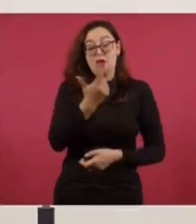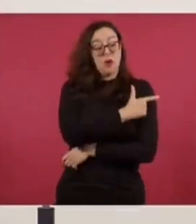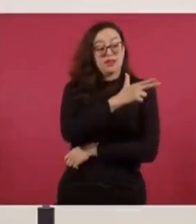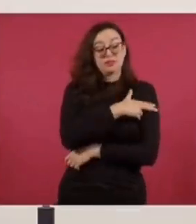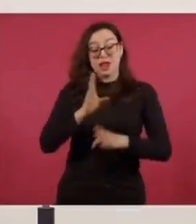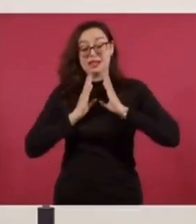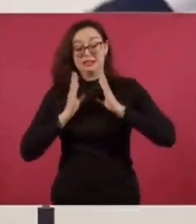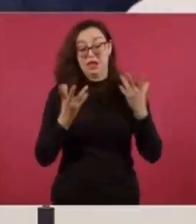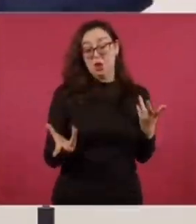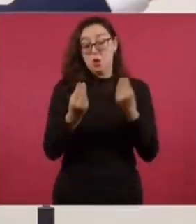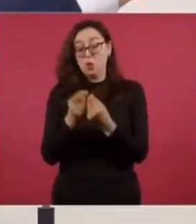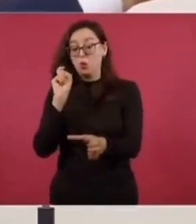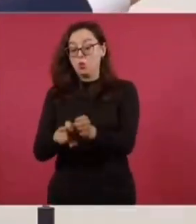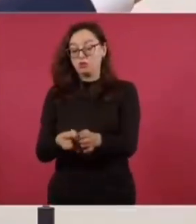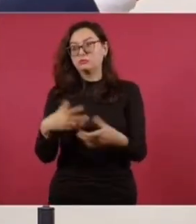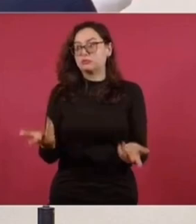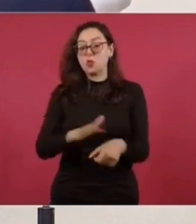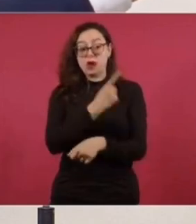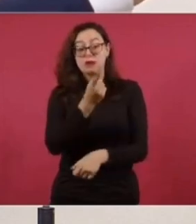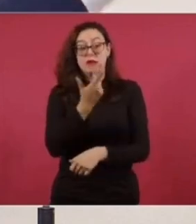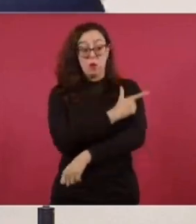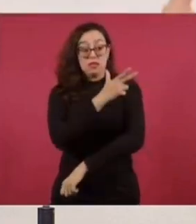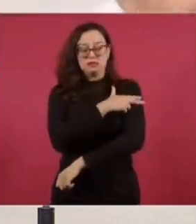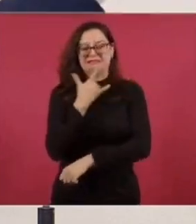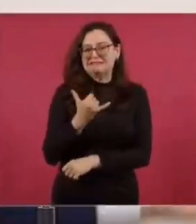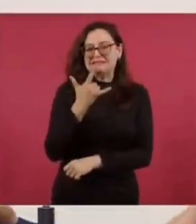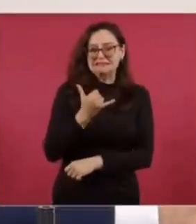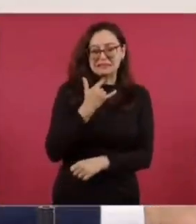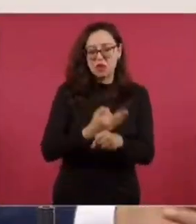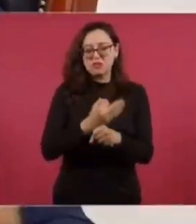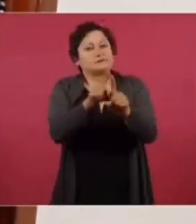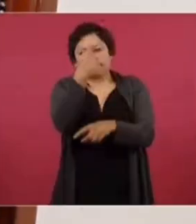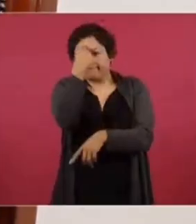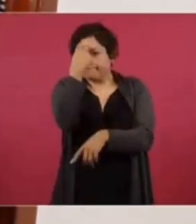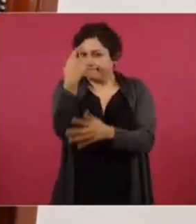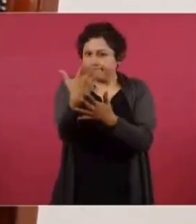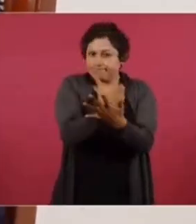queremos que pase lo que sucedió con la Policía Federal que manejaba García Luna.